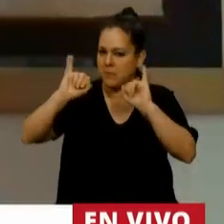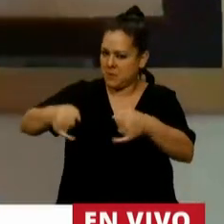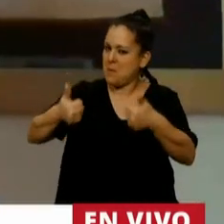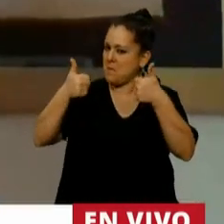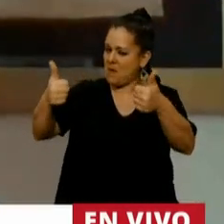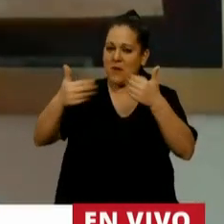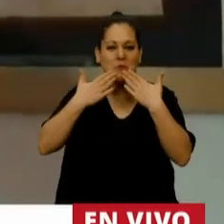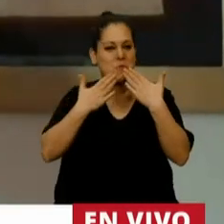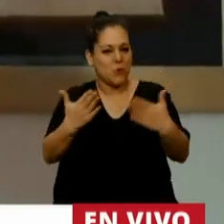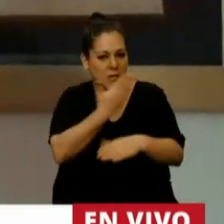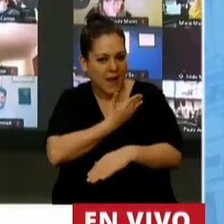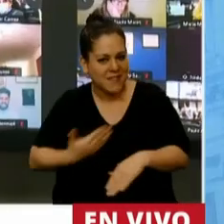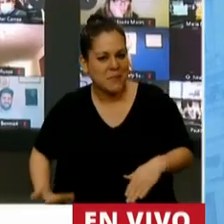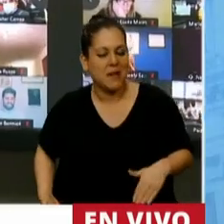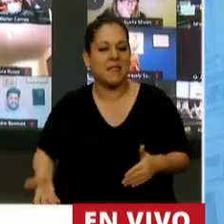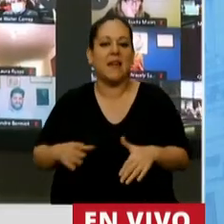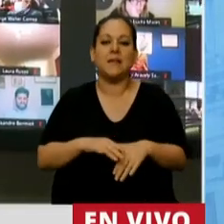Muchas gracias señor presidente.